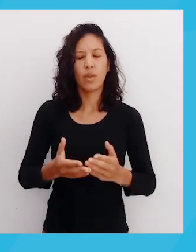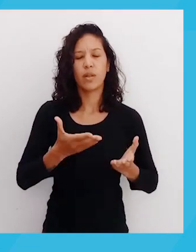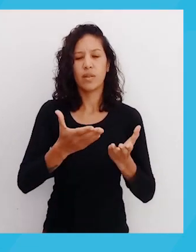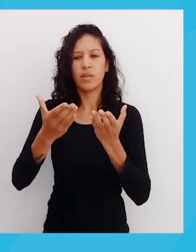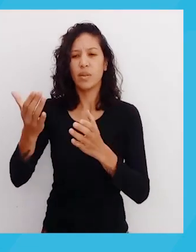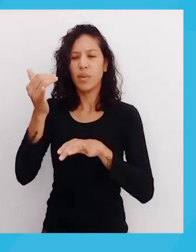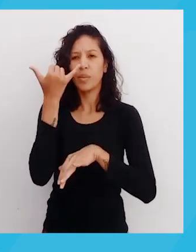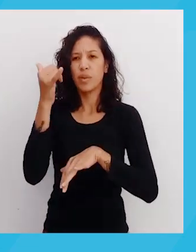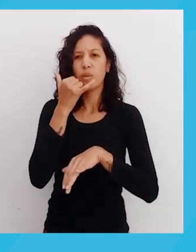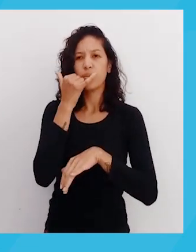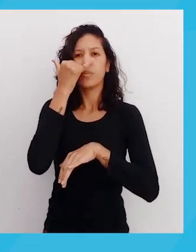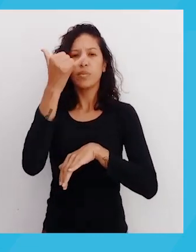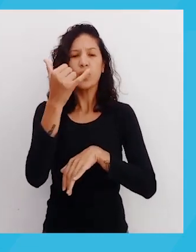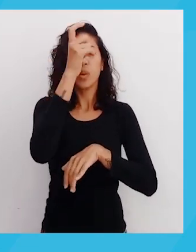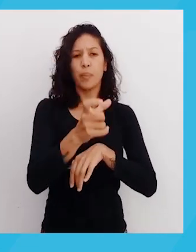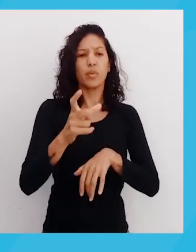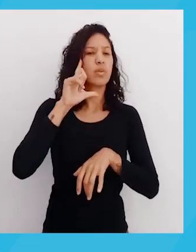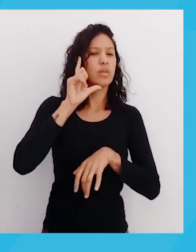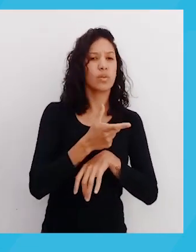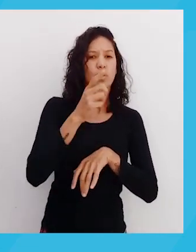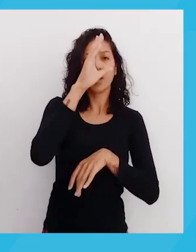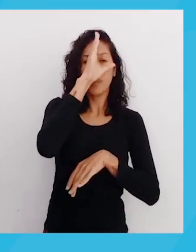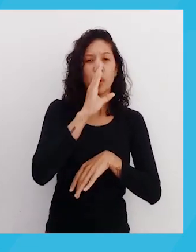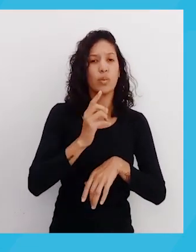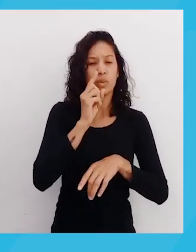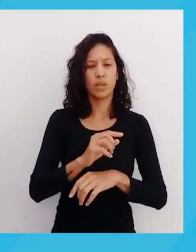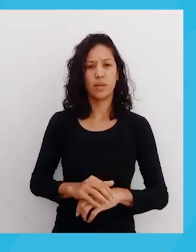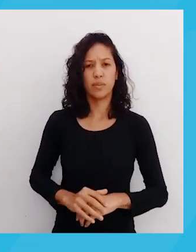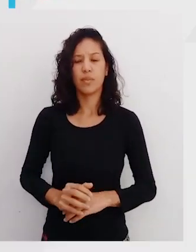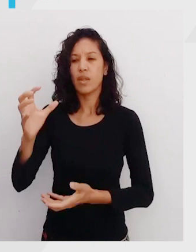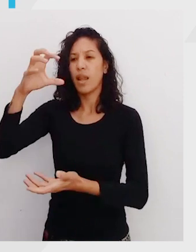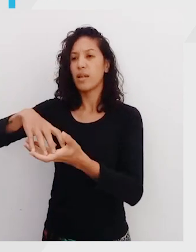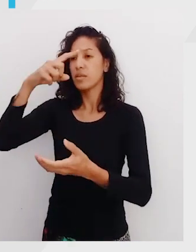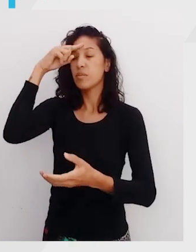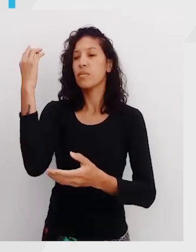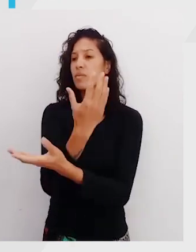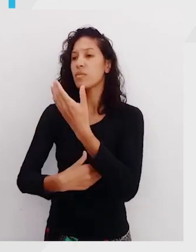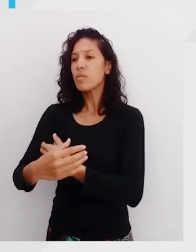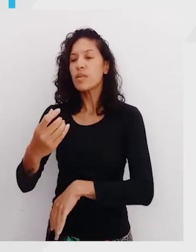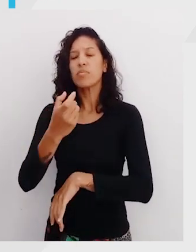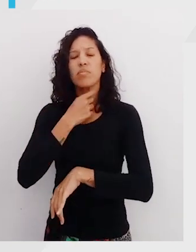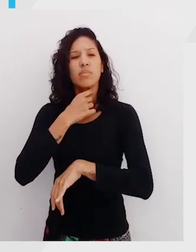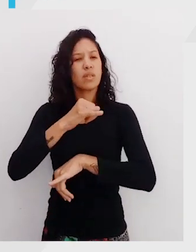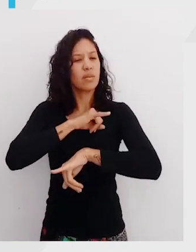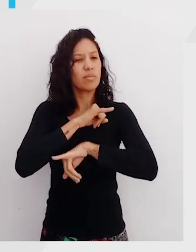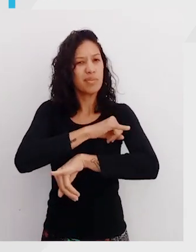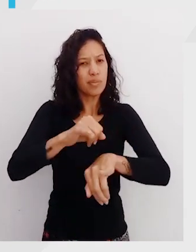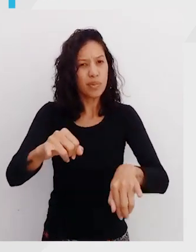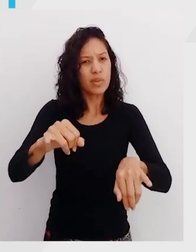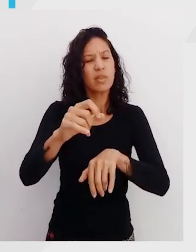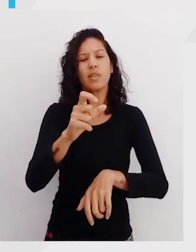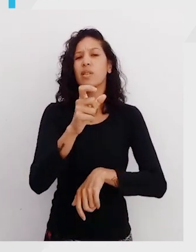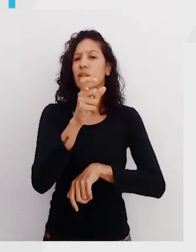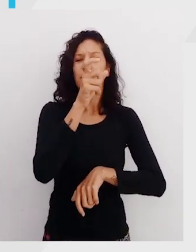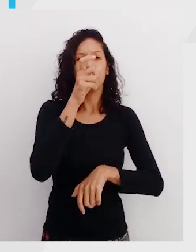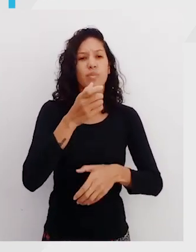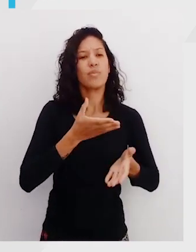Servicio de videollamada para personas sordas e hipoacúsicas. Desde la Agencia Nacional de Discapacidad queremos